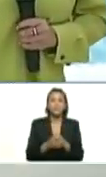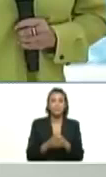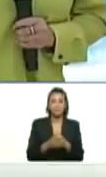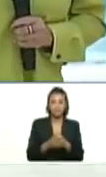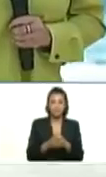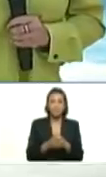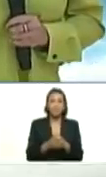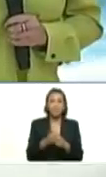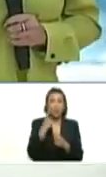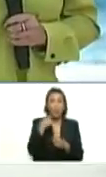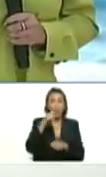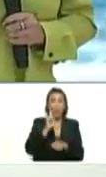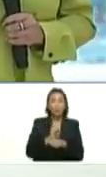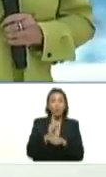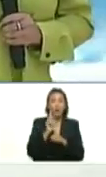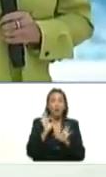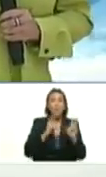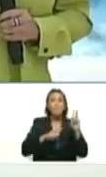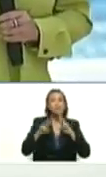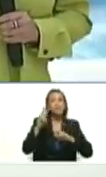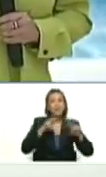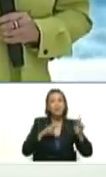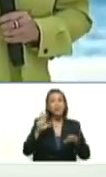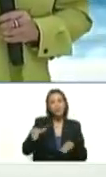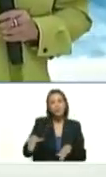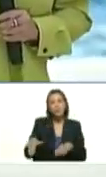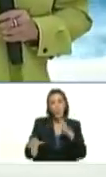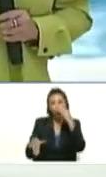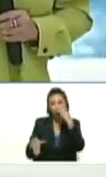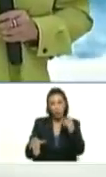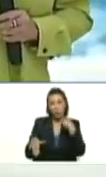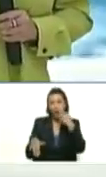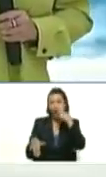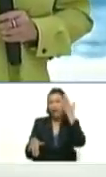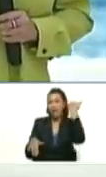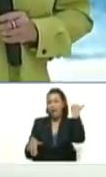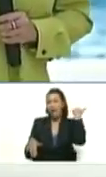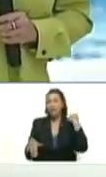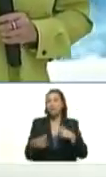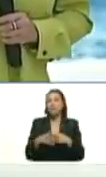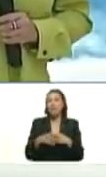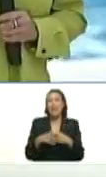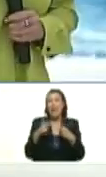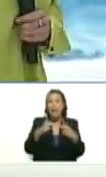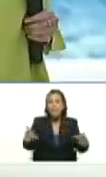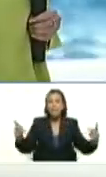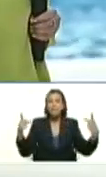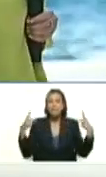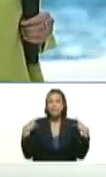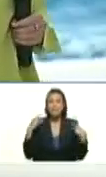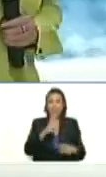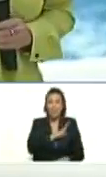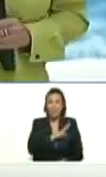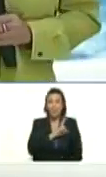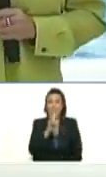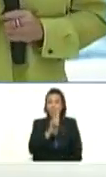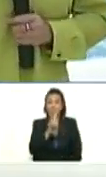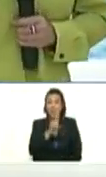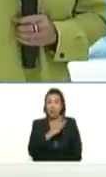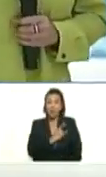eso era uno de los paseos preferidos míos cuando estaba pequeñito entrar a ver las piscinas ¿no?